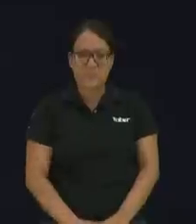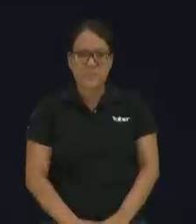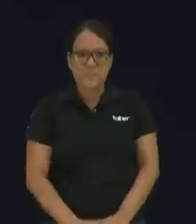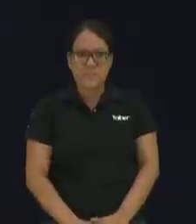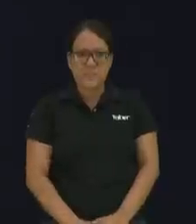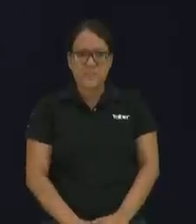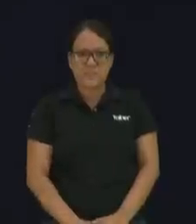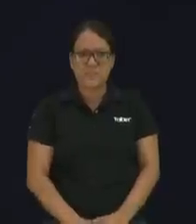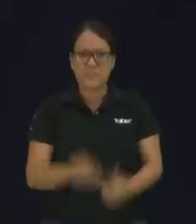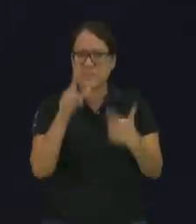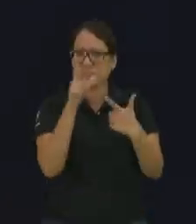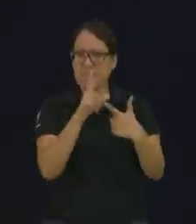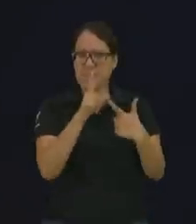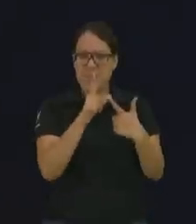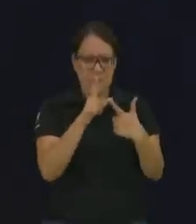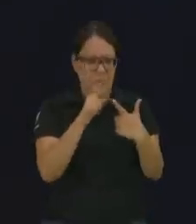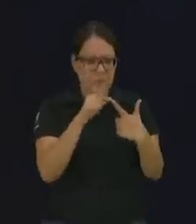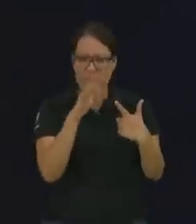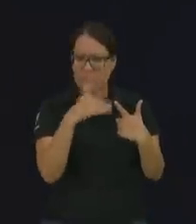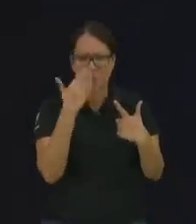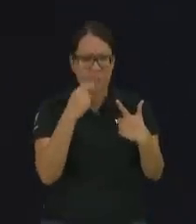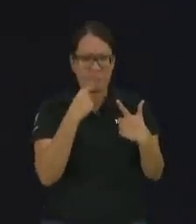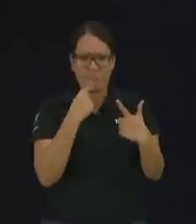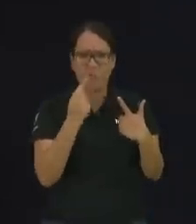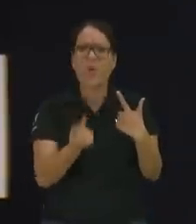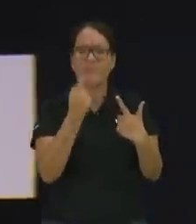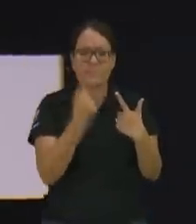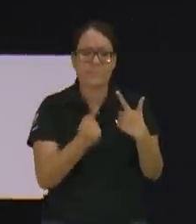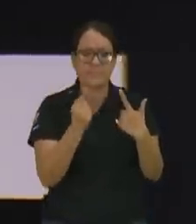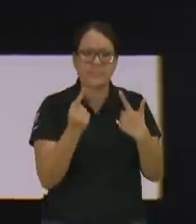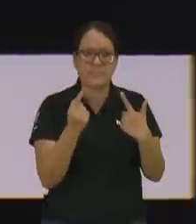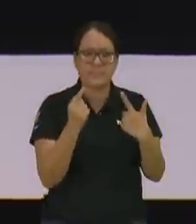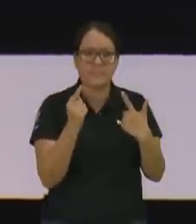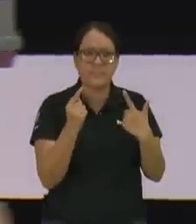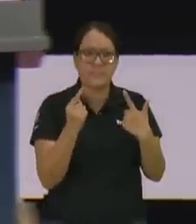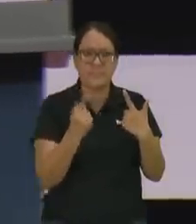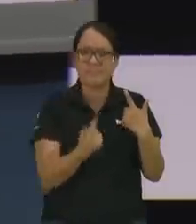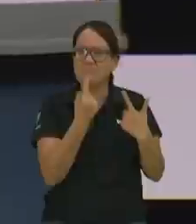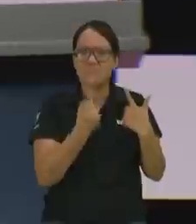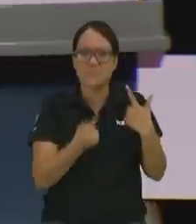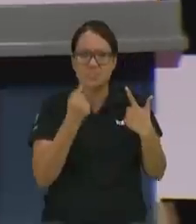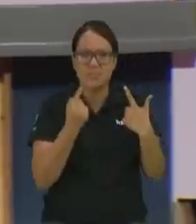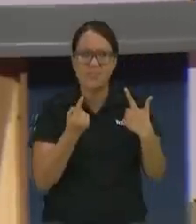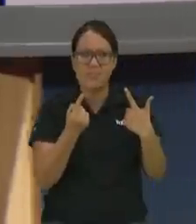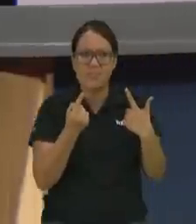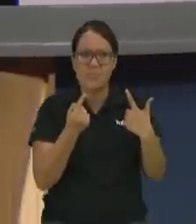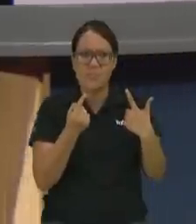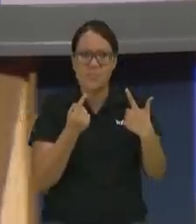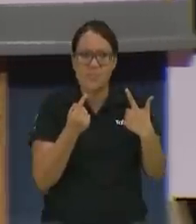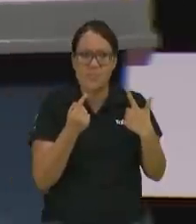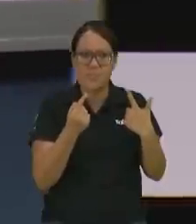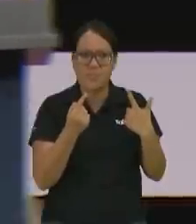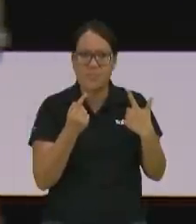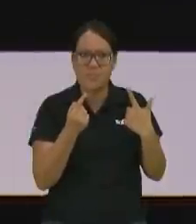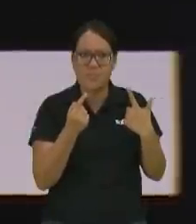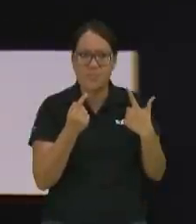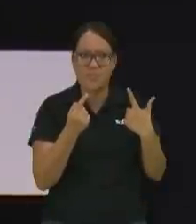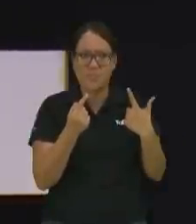¿Alguien sabe quién se llevó esa letra? ¿Y cuál es la letra que no está en el abecedario? Por ahí lo oí.